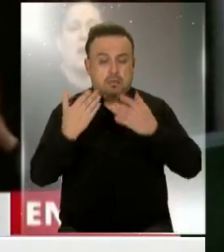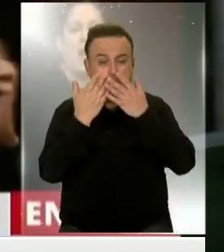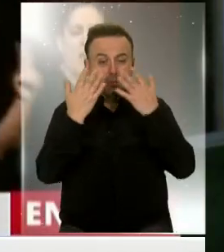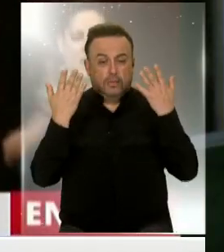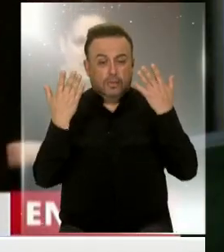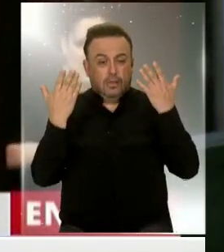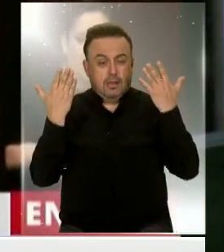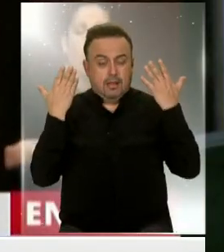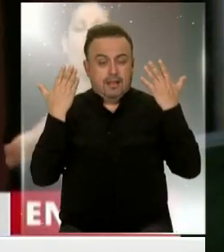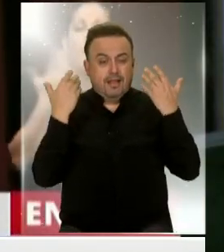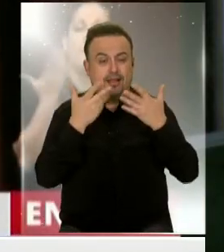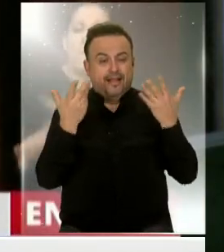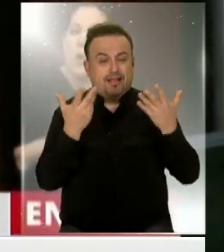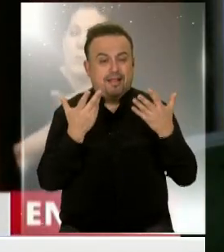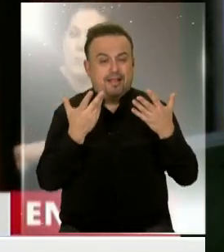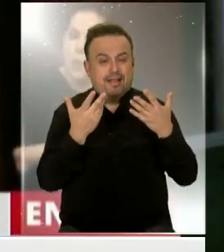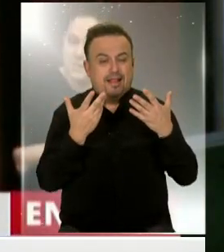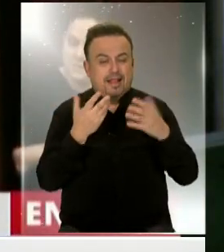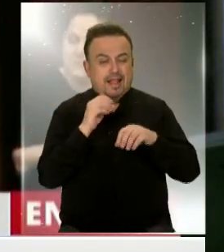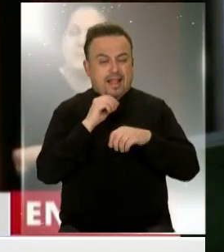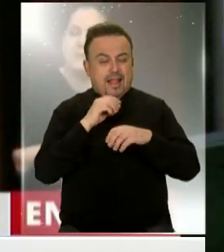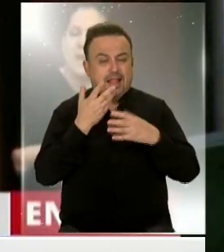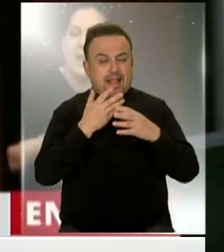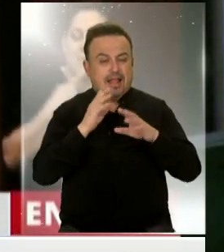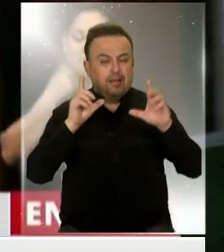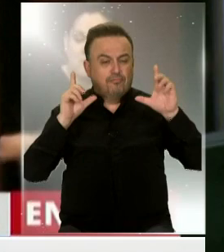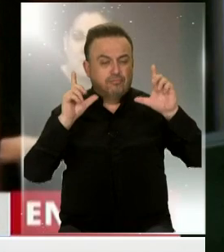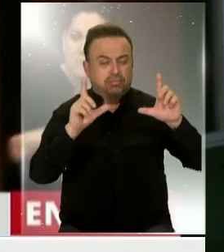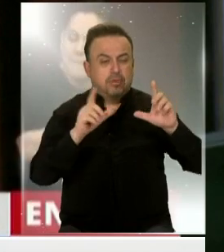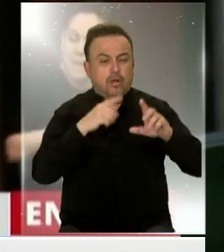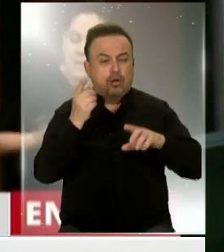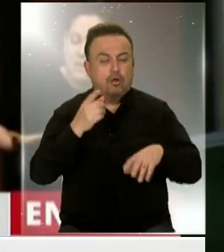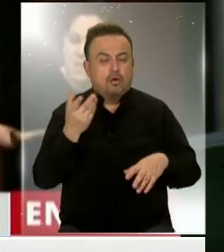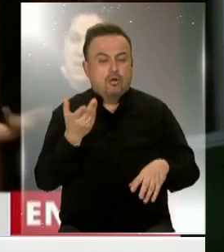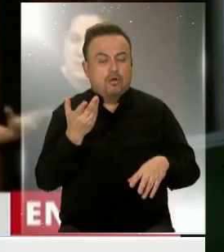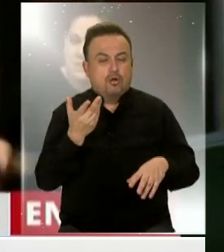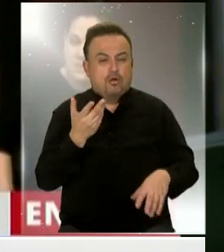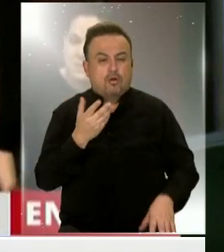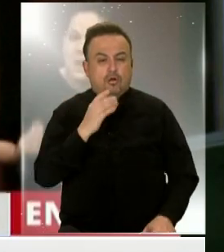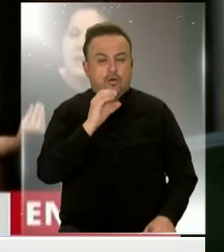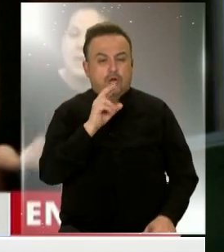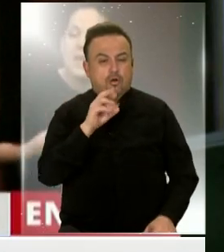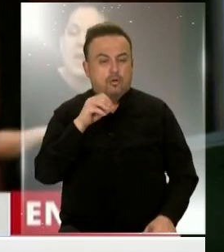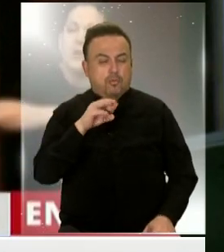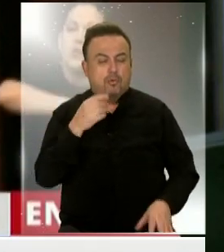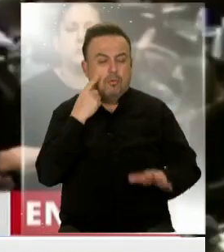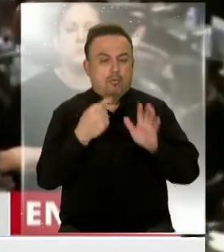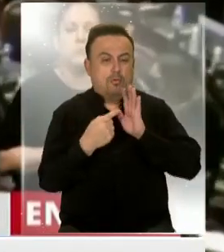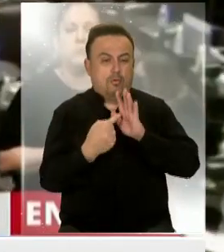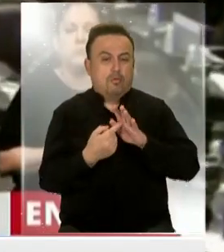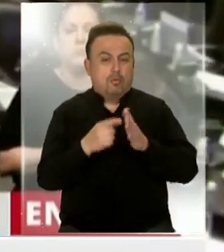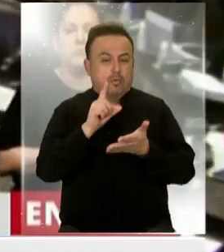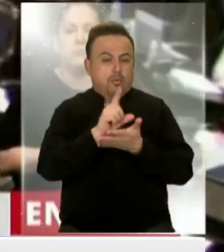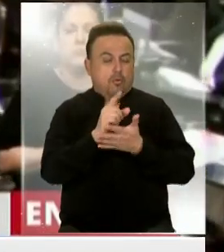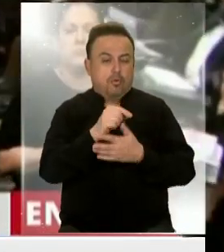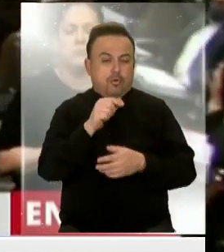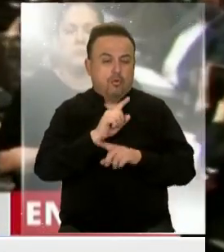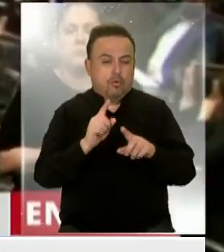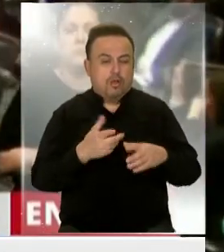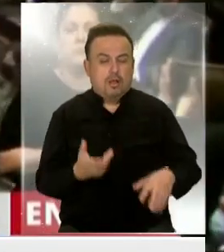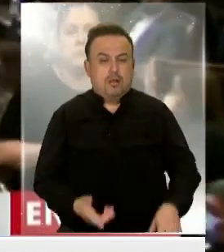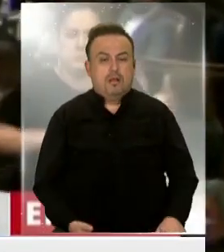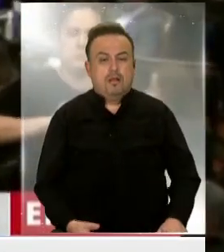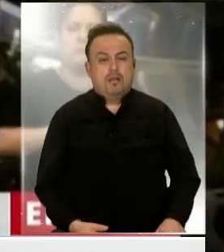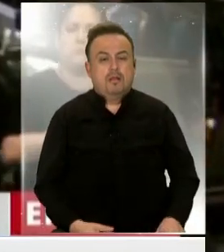una gigantografía, era como una cosa de cartón. Exacto. Y otro, un croma como mostrando que estaba en un lugar que no era...